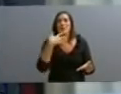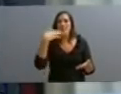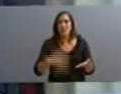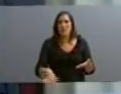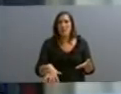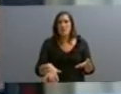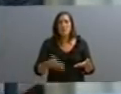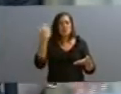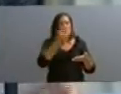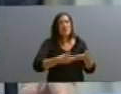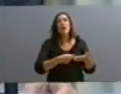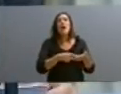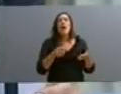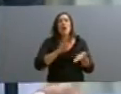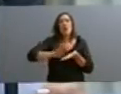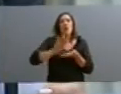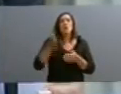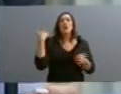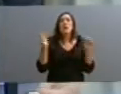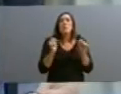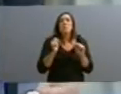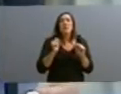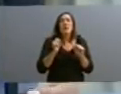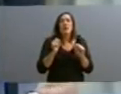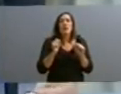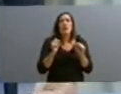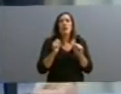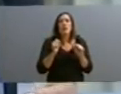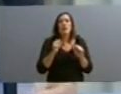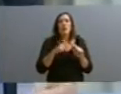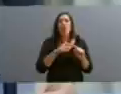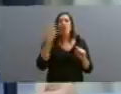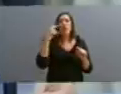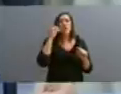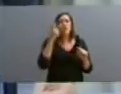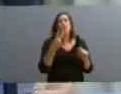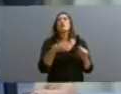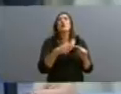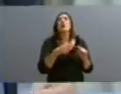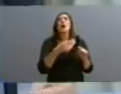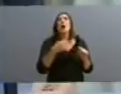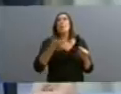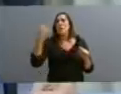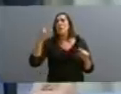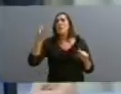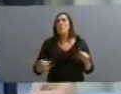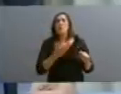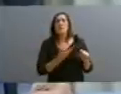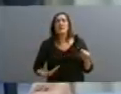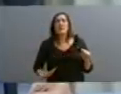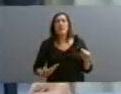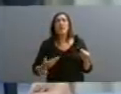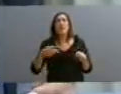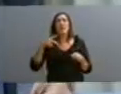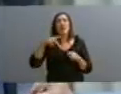invierno del 82, esta deuda que hablábamos, yo hablaba de, en ese entonces se ve la Presidenta del Banco Central, el doctor Domingo